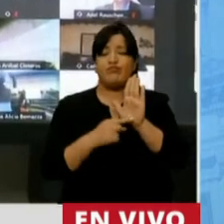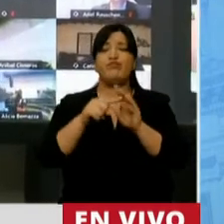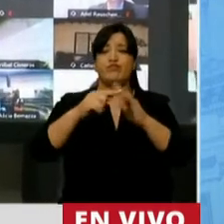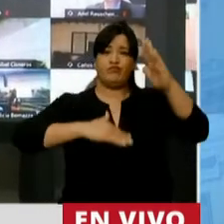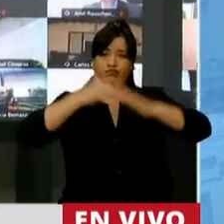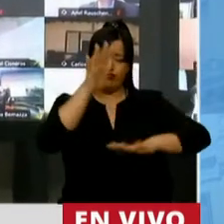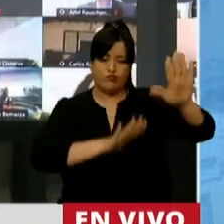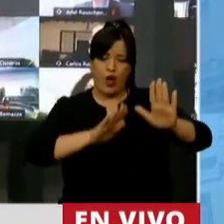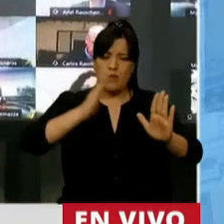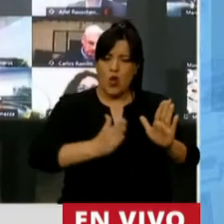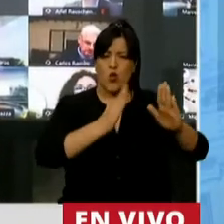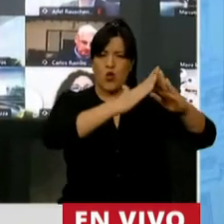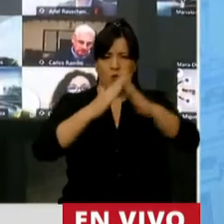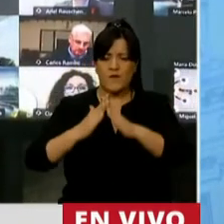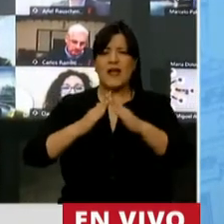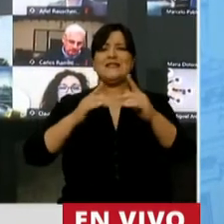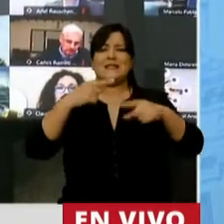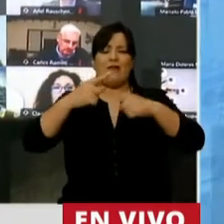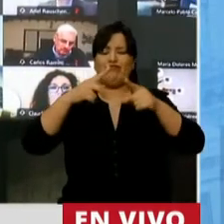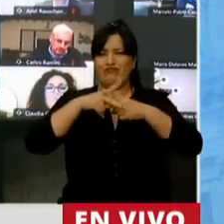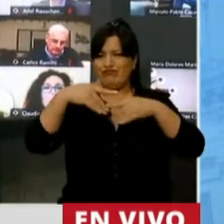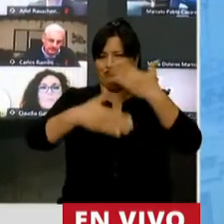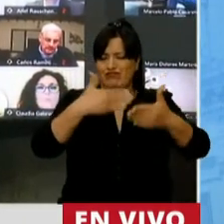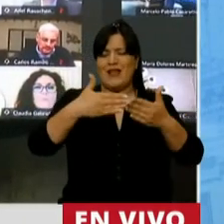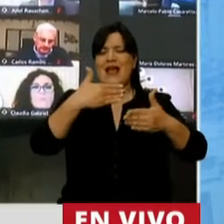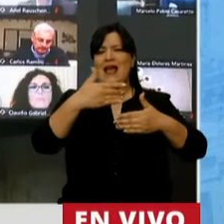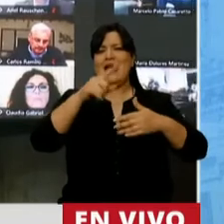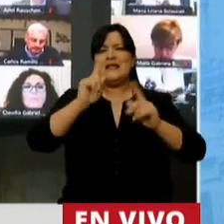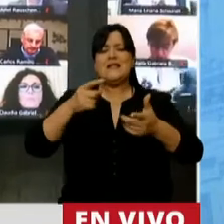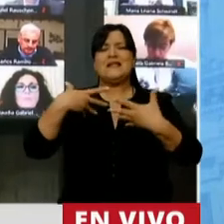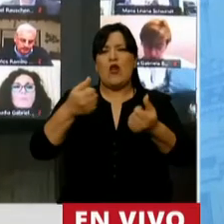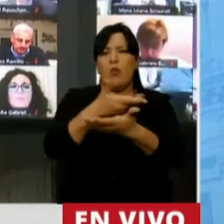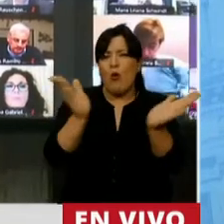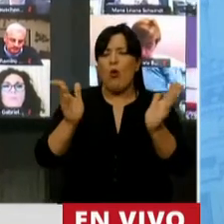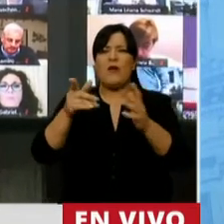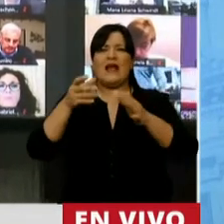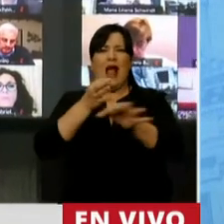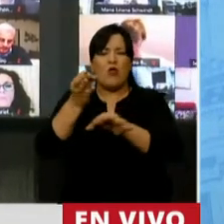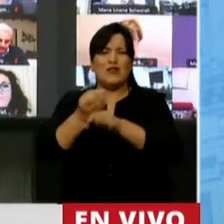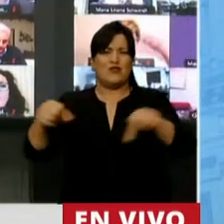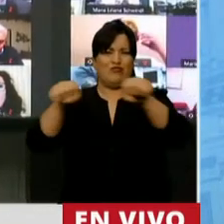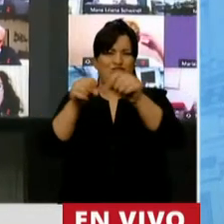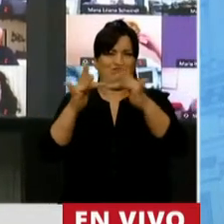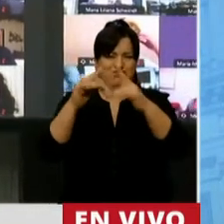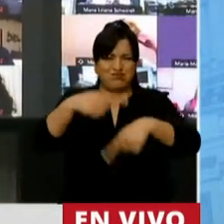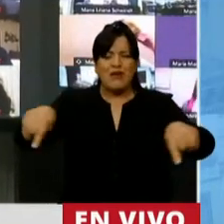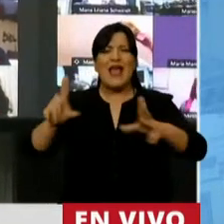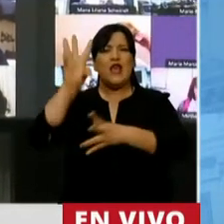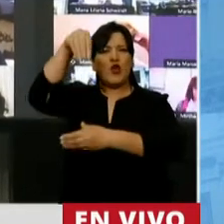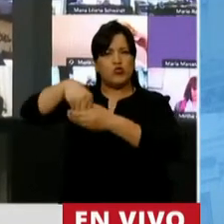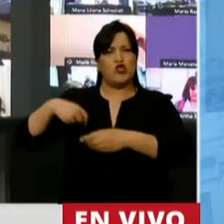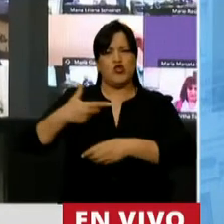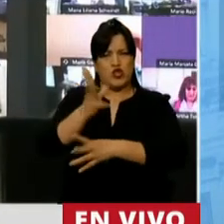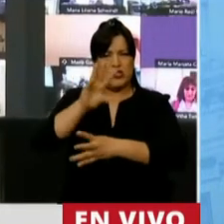infraestructura productiva y vivienda, la innovación y desarrollo, la salud pública, la educación y conectividad, la inclusión social activa.